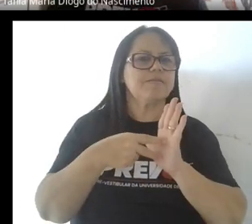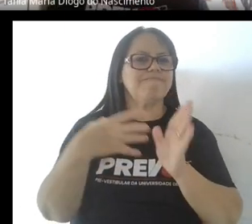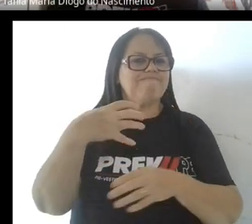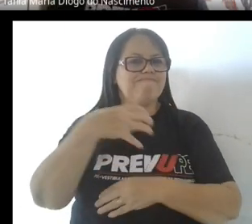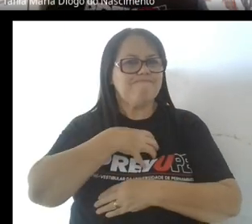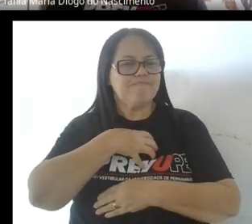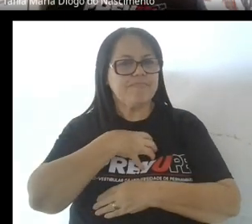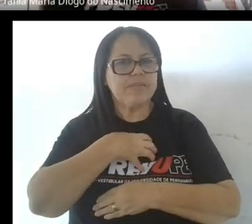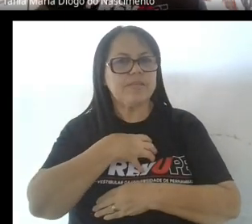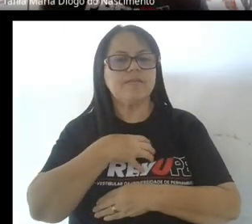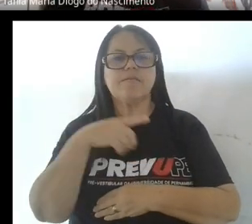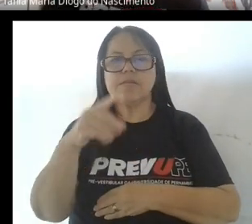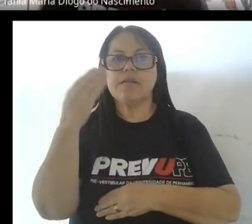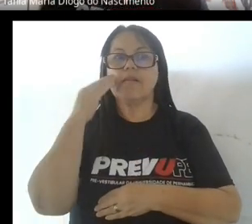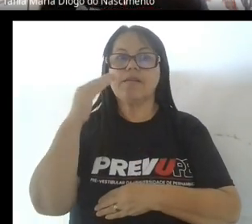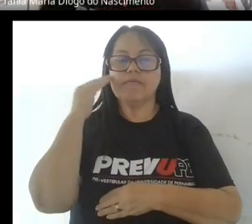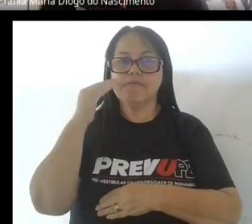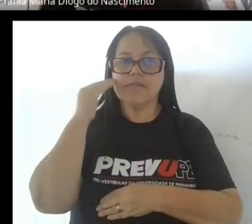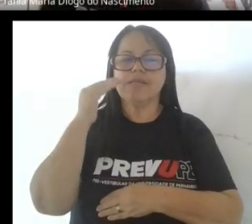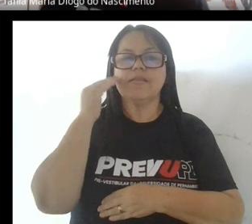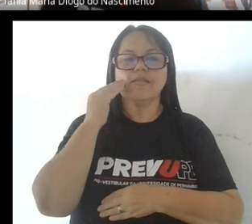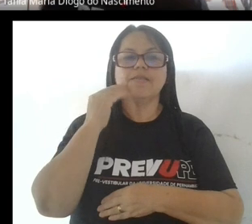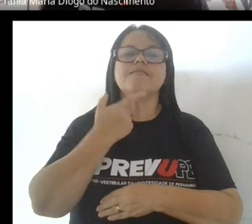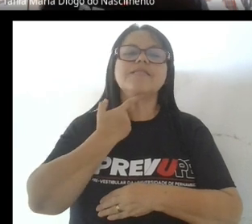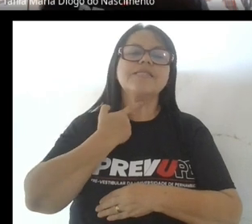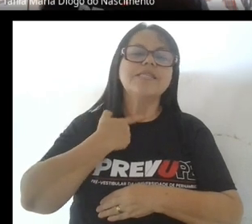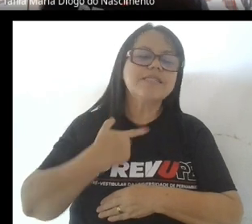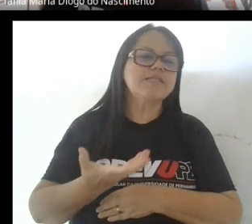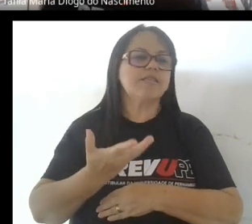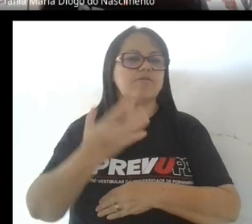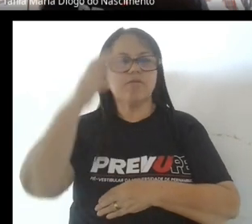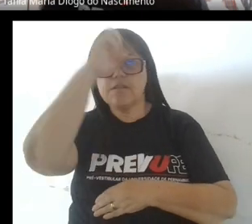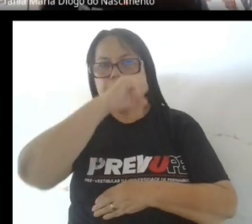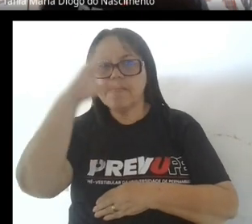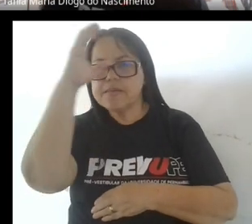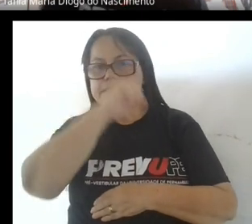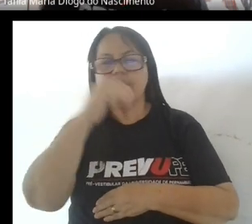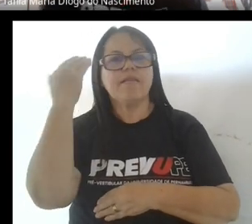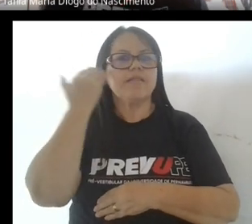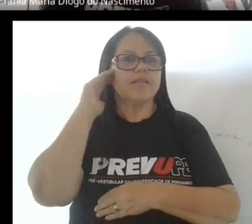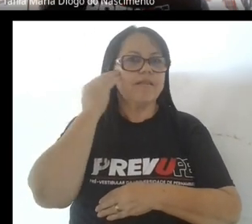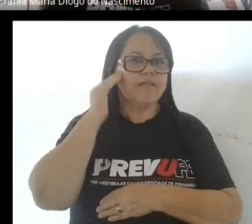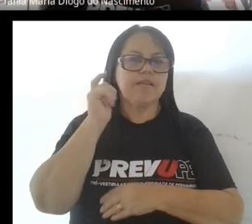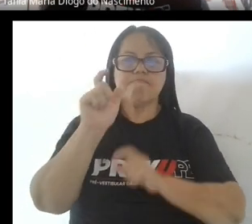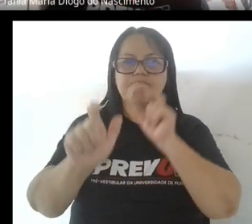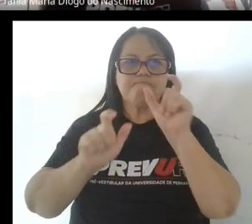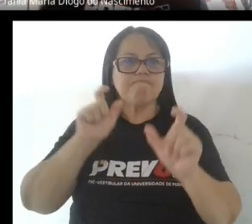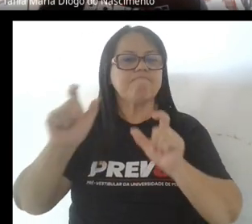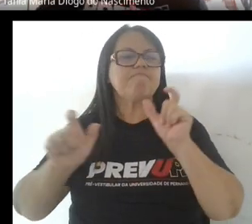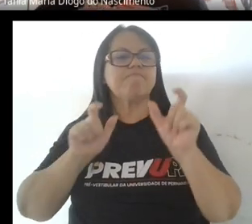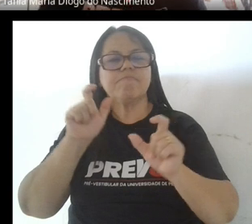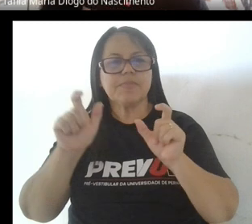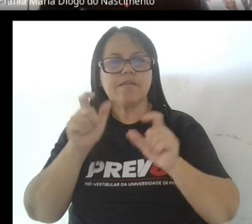sentidos. Hay que tener esas ganas de aprender. Hay que comprender estas palabras, ¿eh?